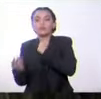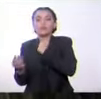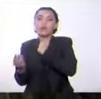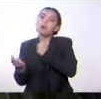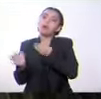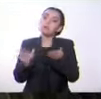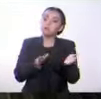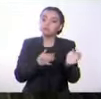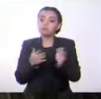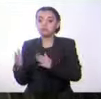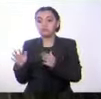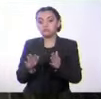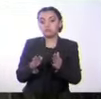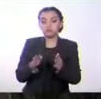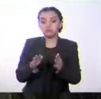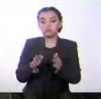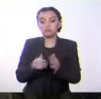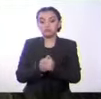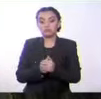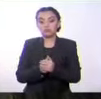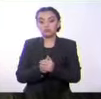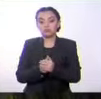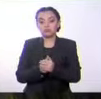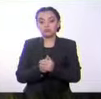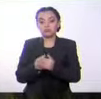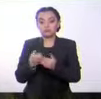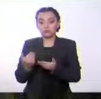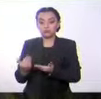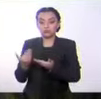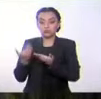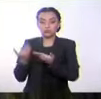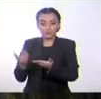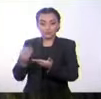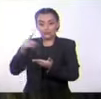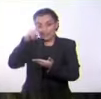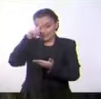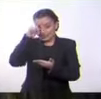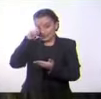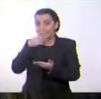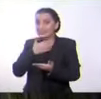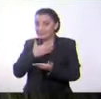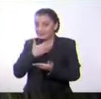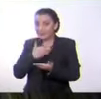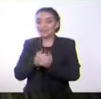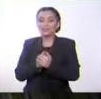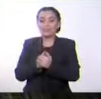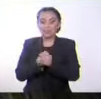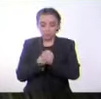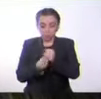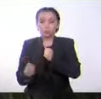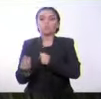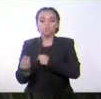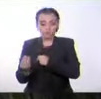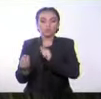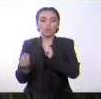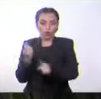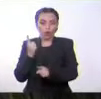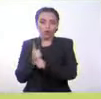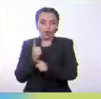haya sido el que te haya dado un poco más de trabajo, pero muy bien, lo hiciste correctamente.